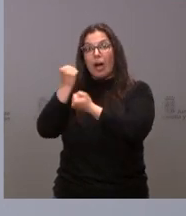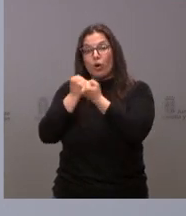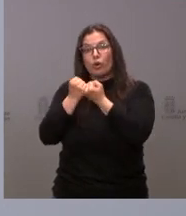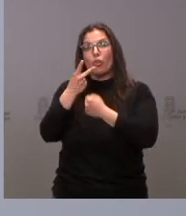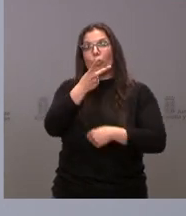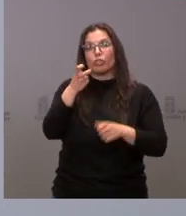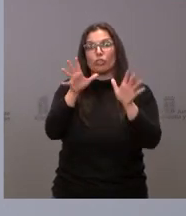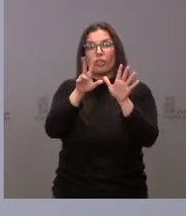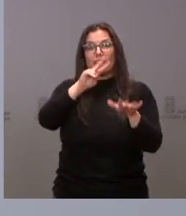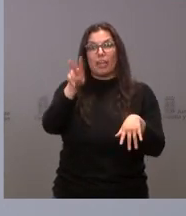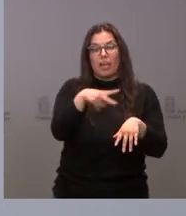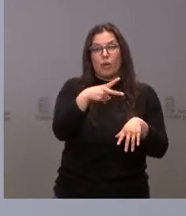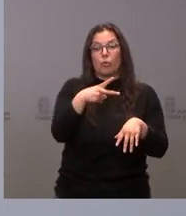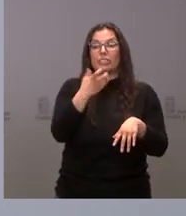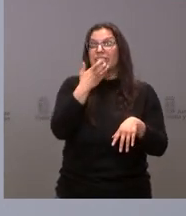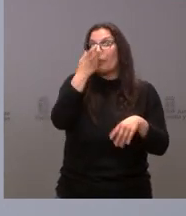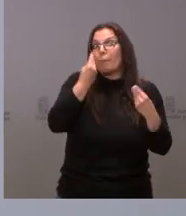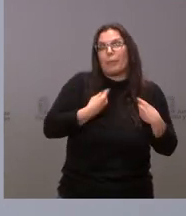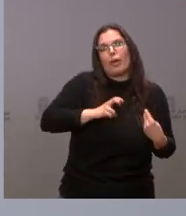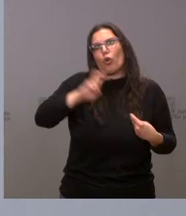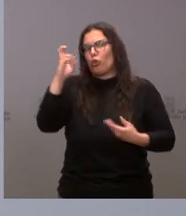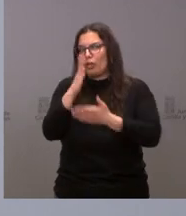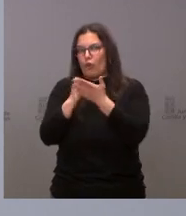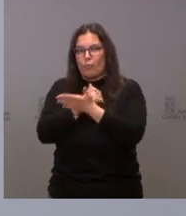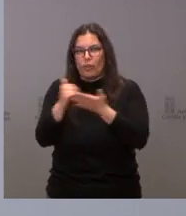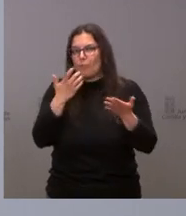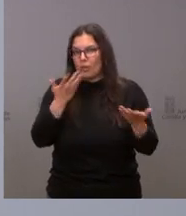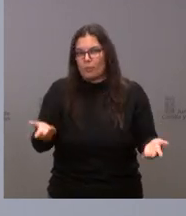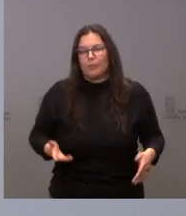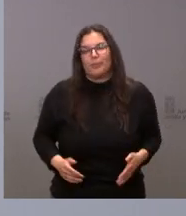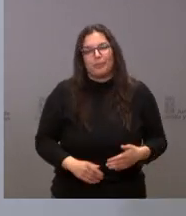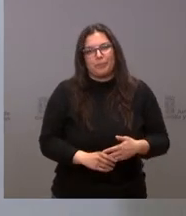de lo que pagaría ese mismo contribuyente en otra comunidad autónoma diferente de la nuestra